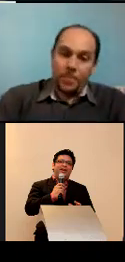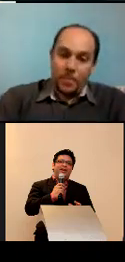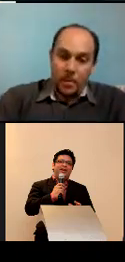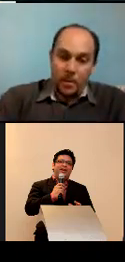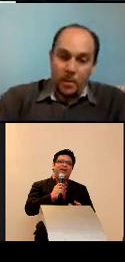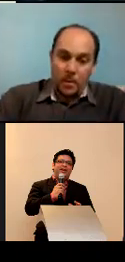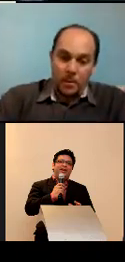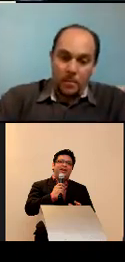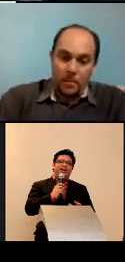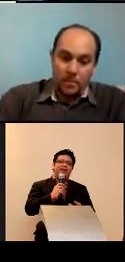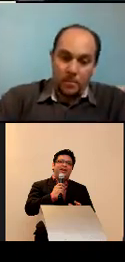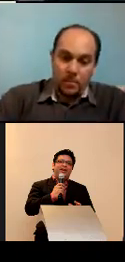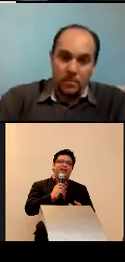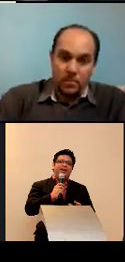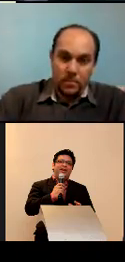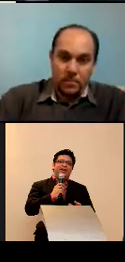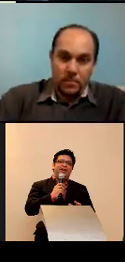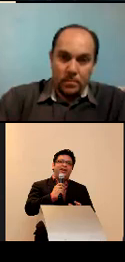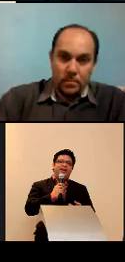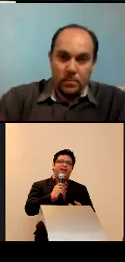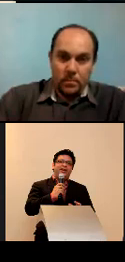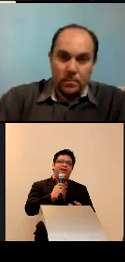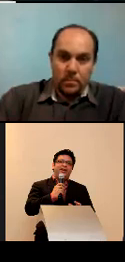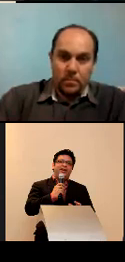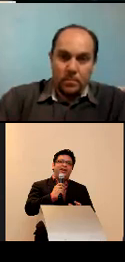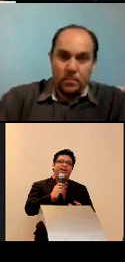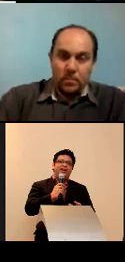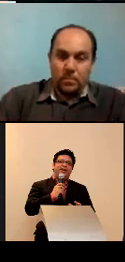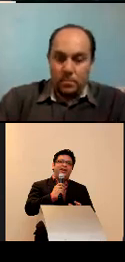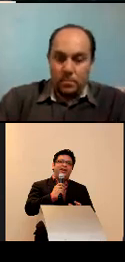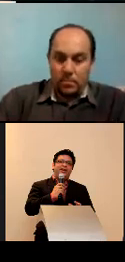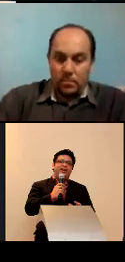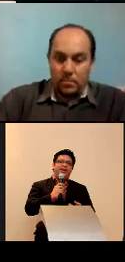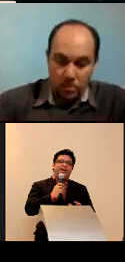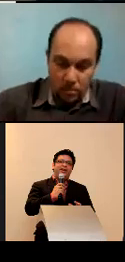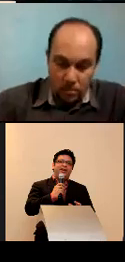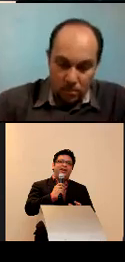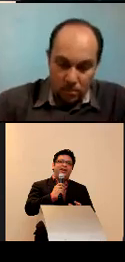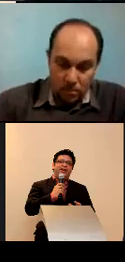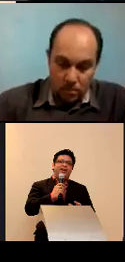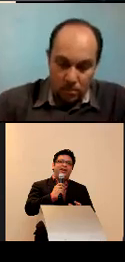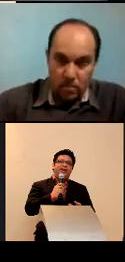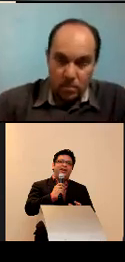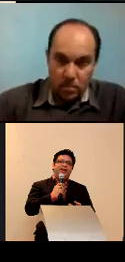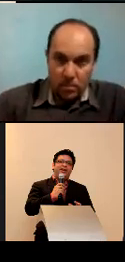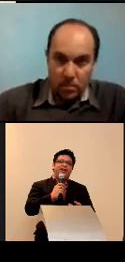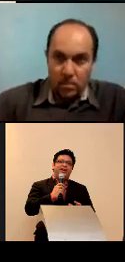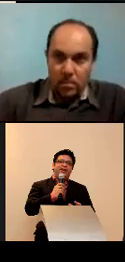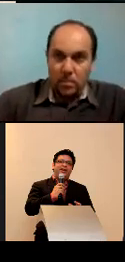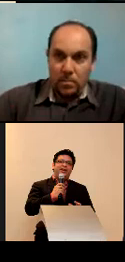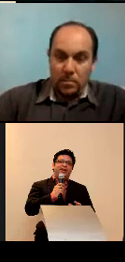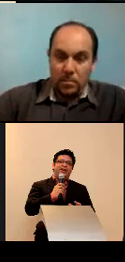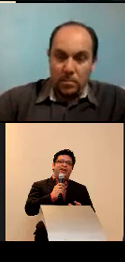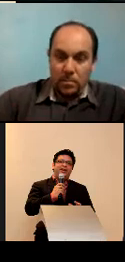Rojasila tenía 30 hombres y Rojasila otra vez tan temerario era que con 4 hombres nomás fue al